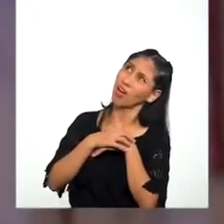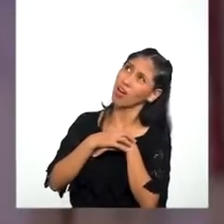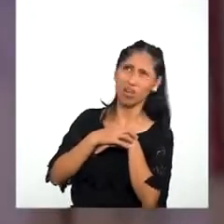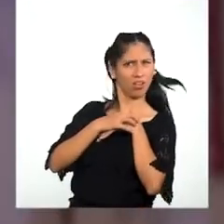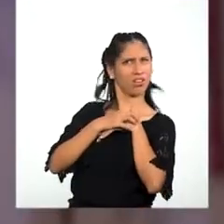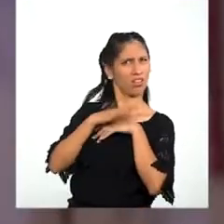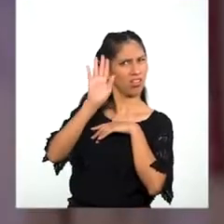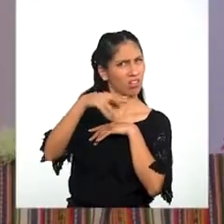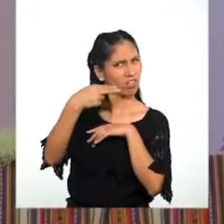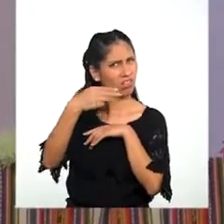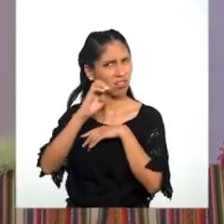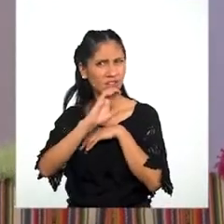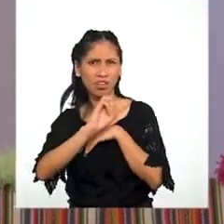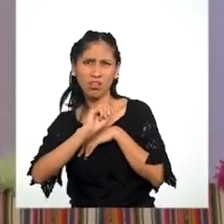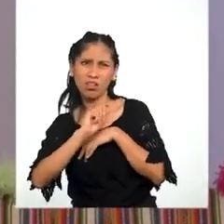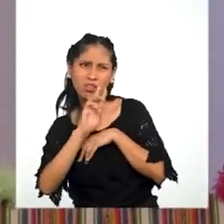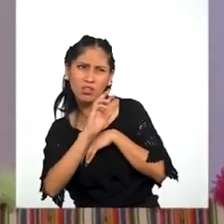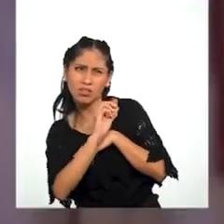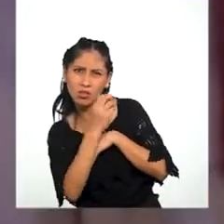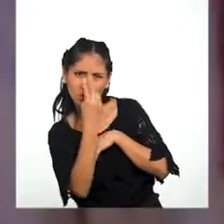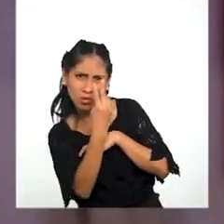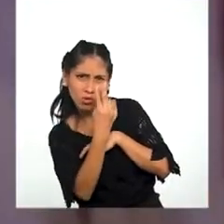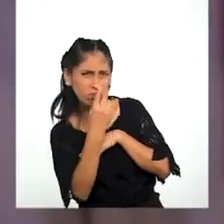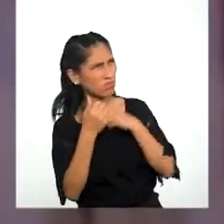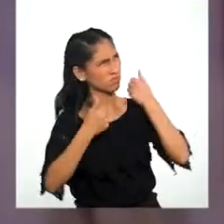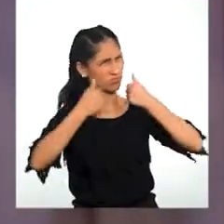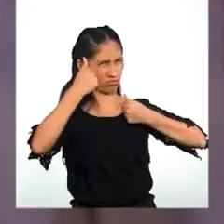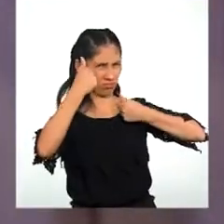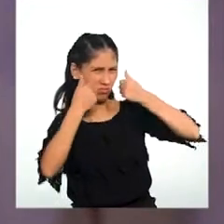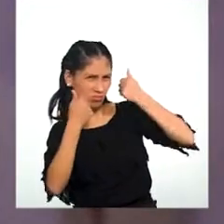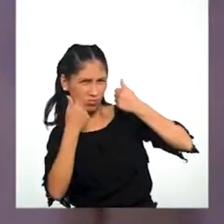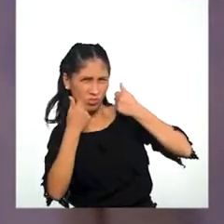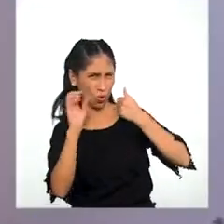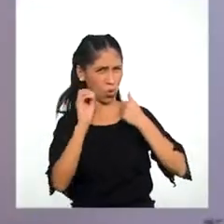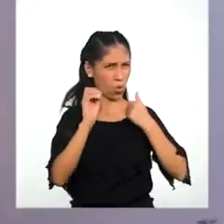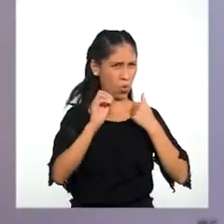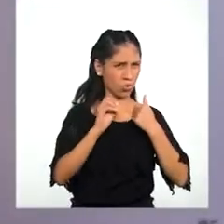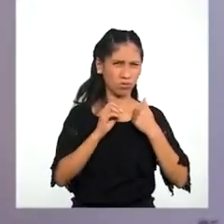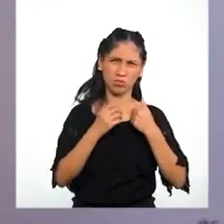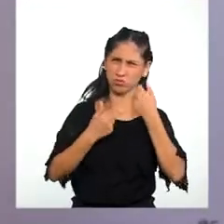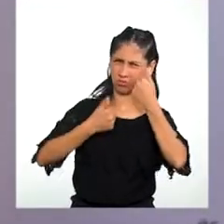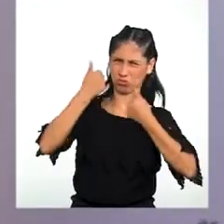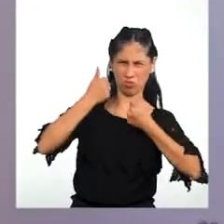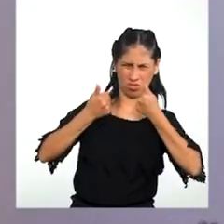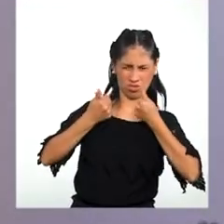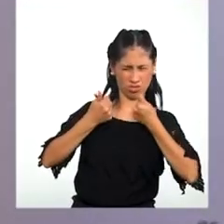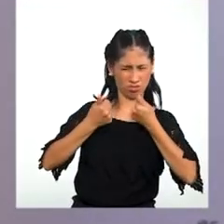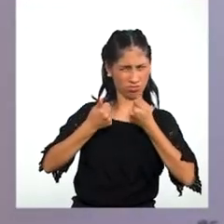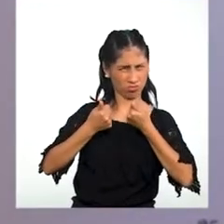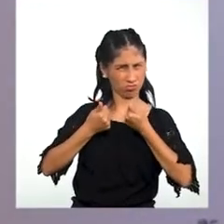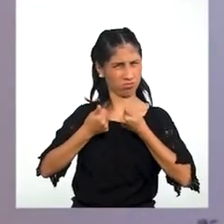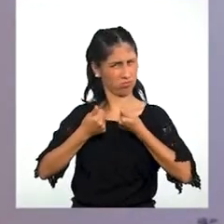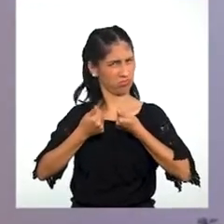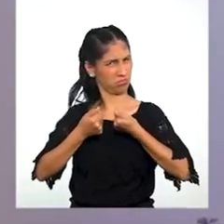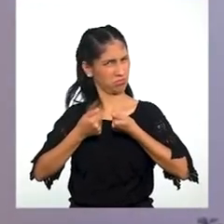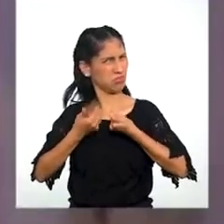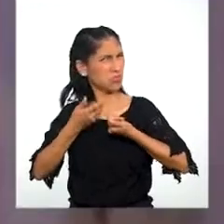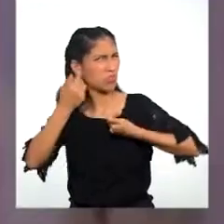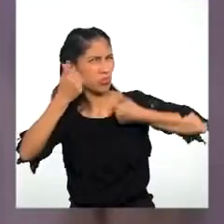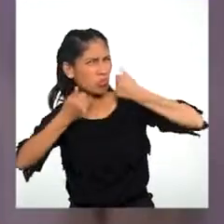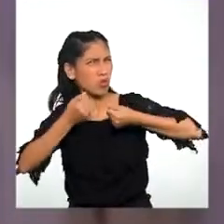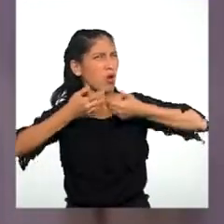¡Héctor! Héctor Tengo una duda ¿Una duda grande o chiquita?